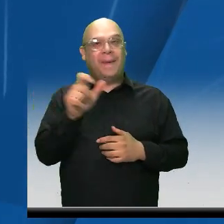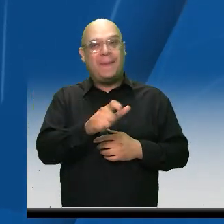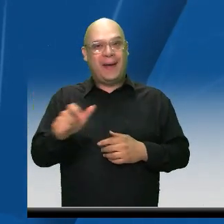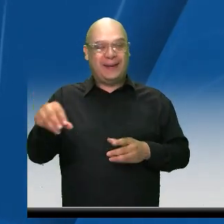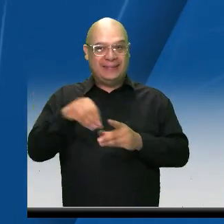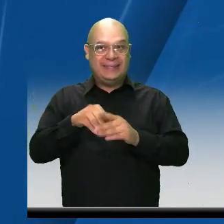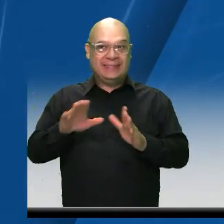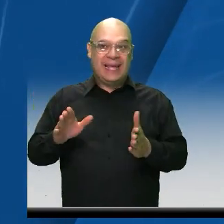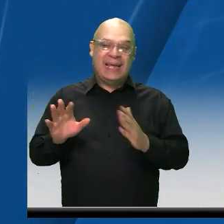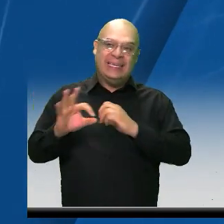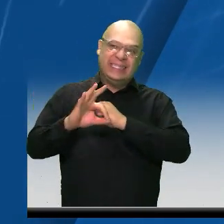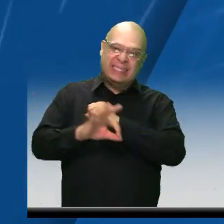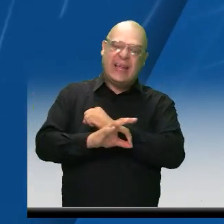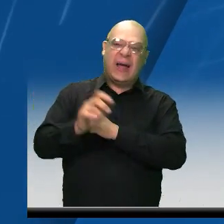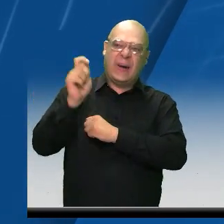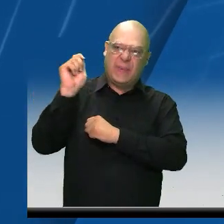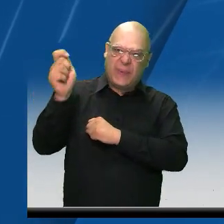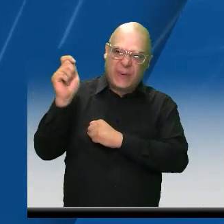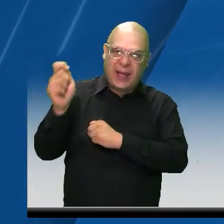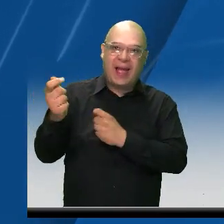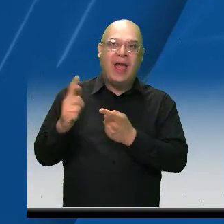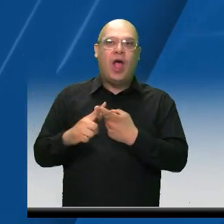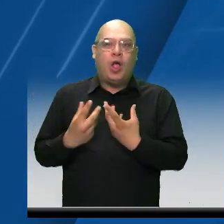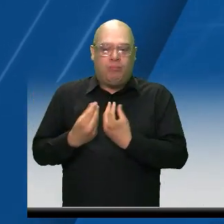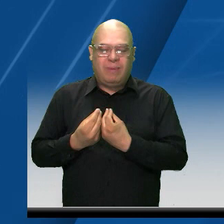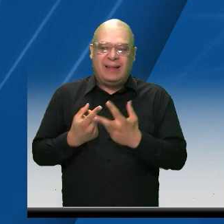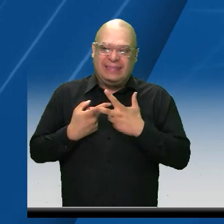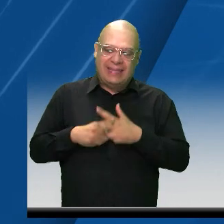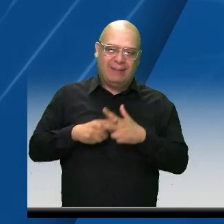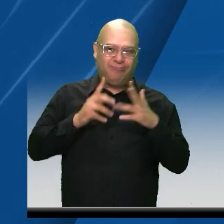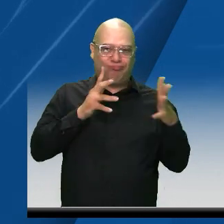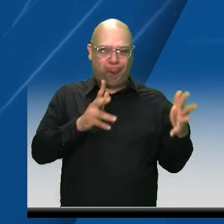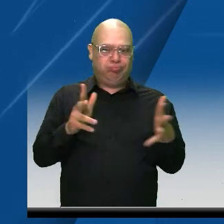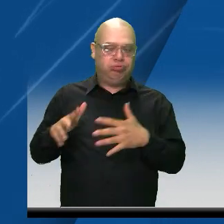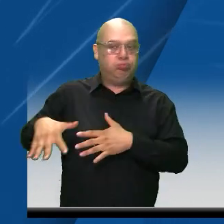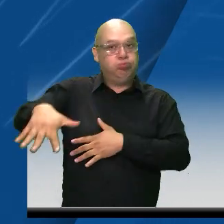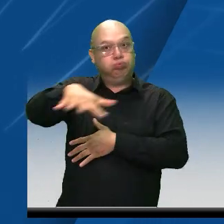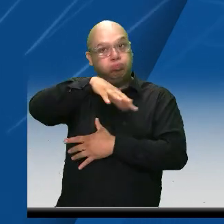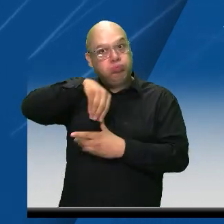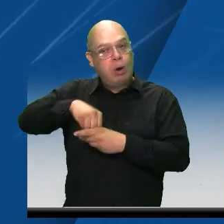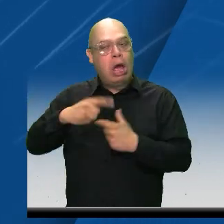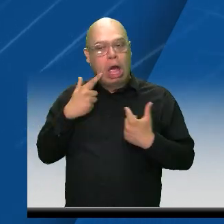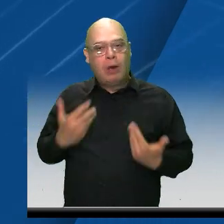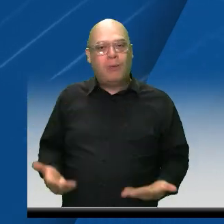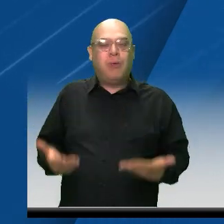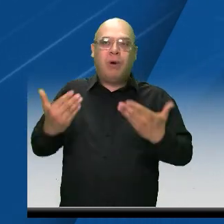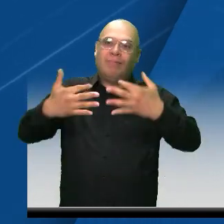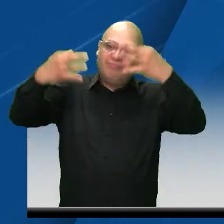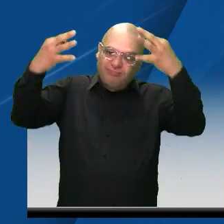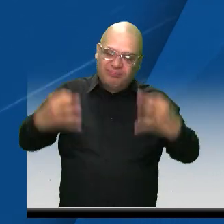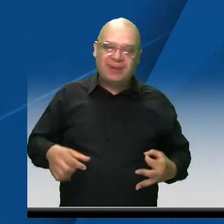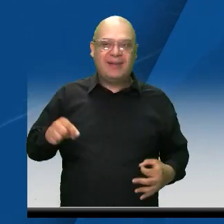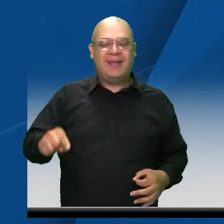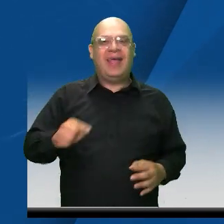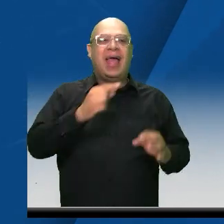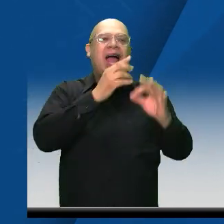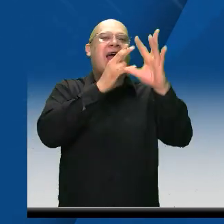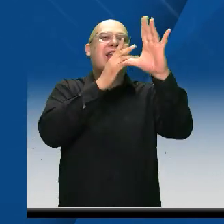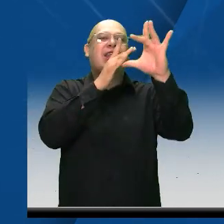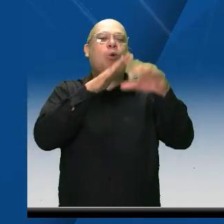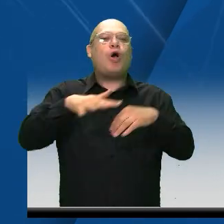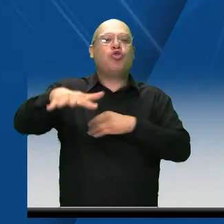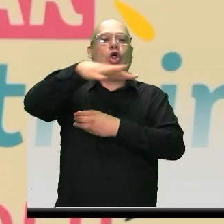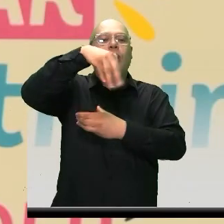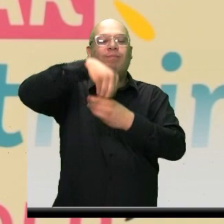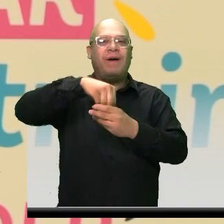asesoría jurídica, psicológica y de los talleres grupales nos permiten afirmar que Itagüí es un territorio para toda la